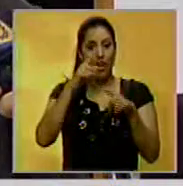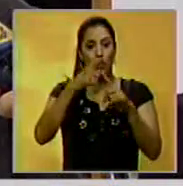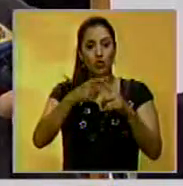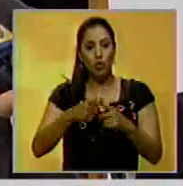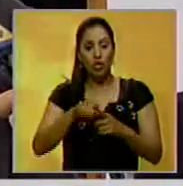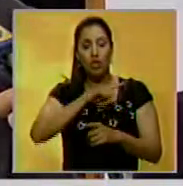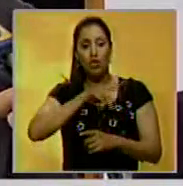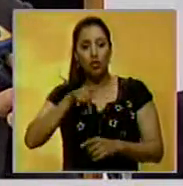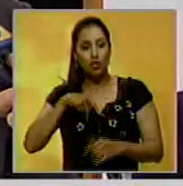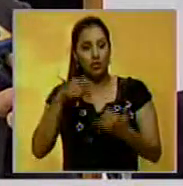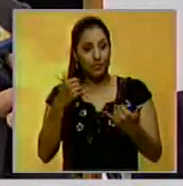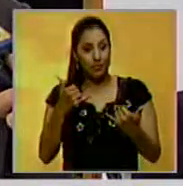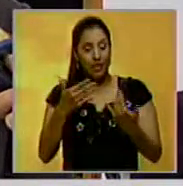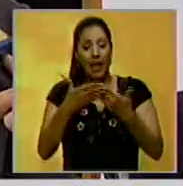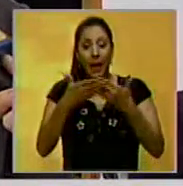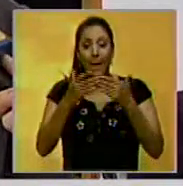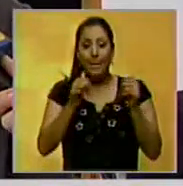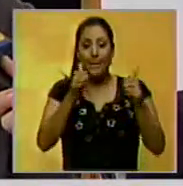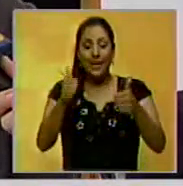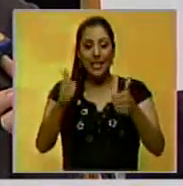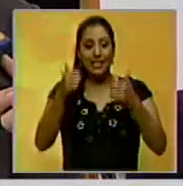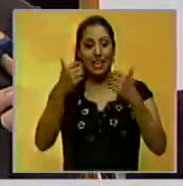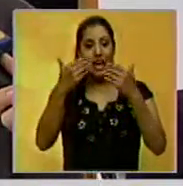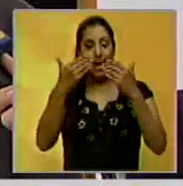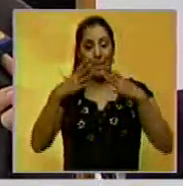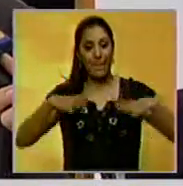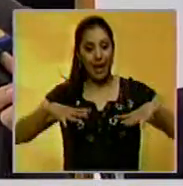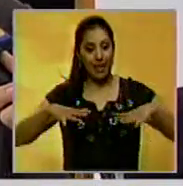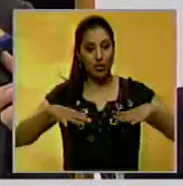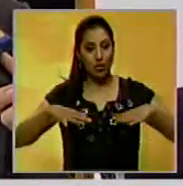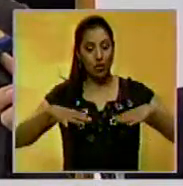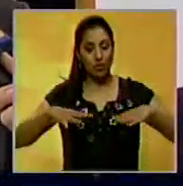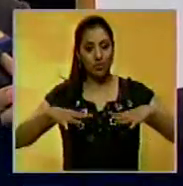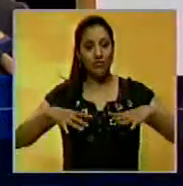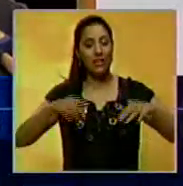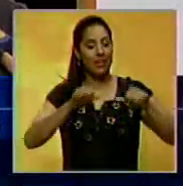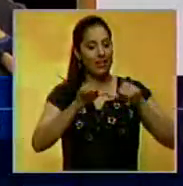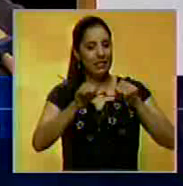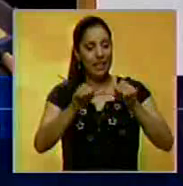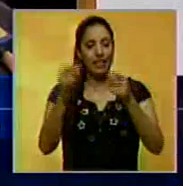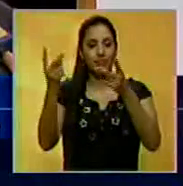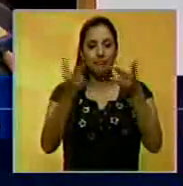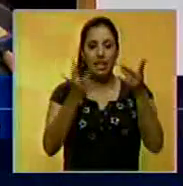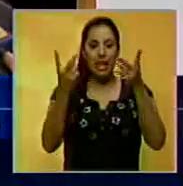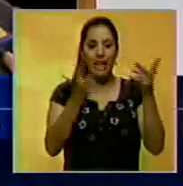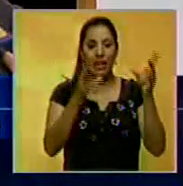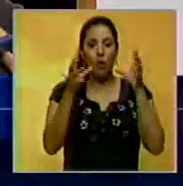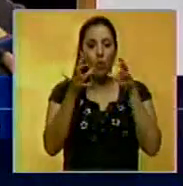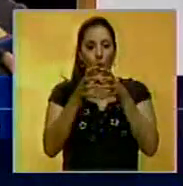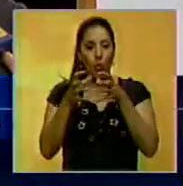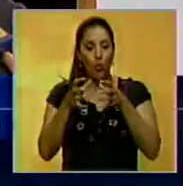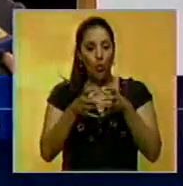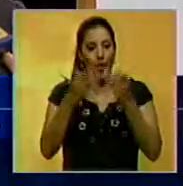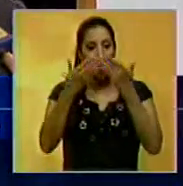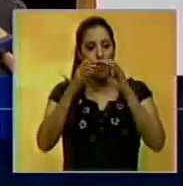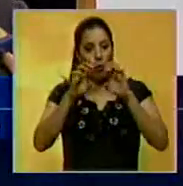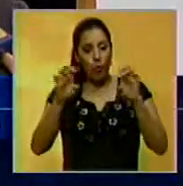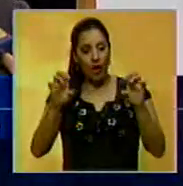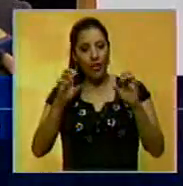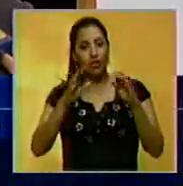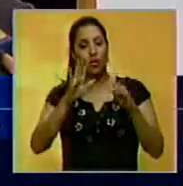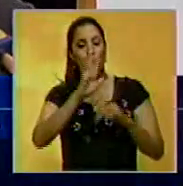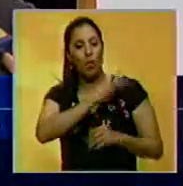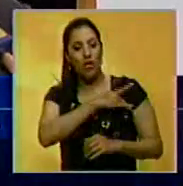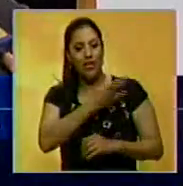no obstante que estamos en época de receso escolar de vacaciones, seguimos recibiendo los grupos de educación superior,